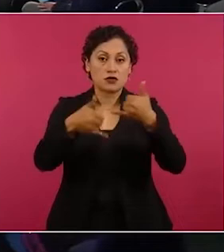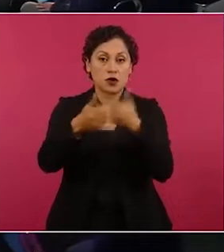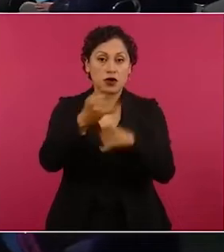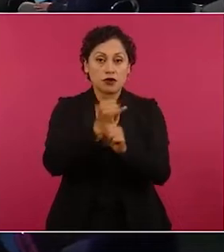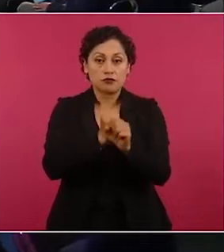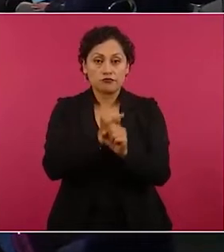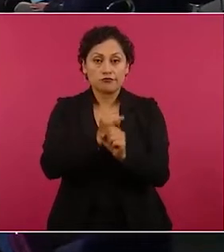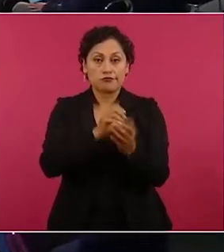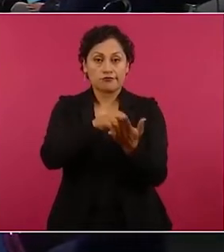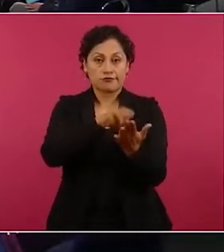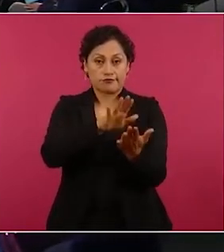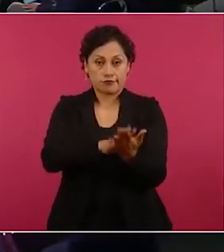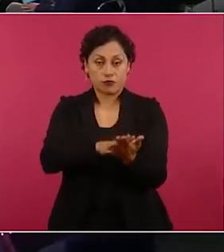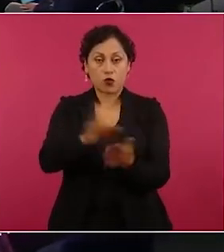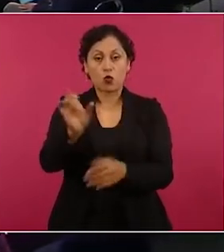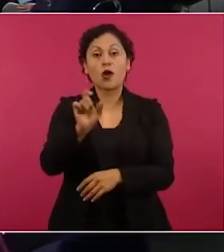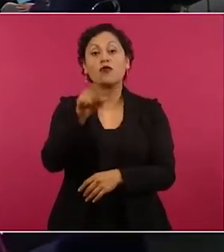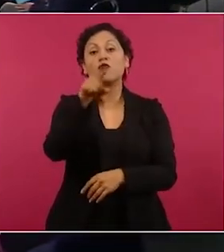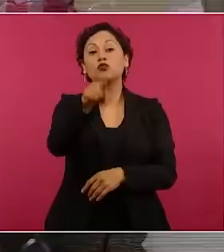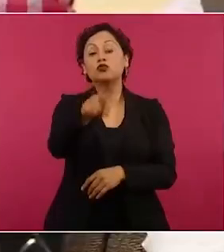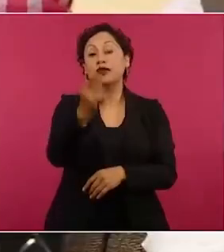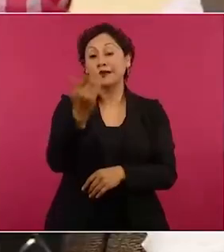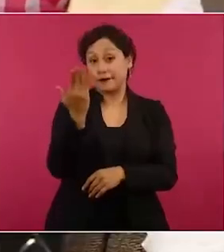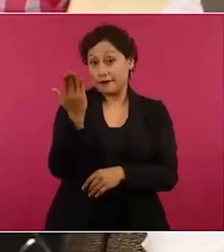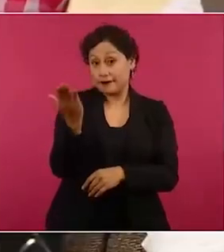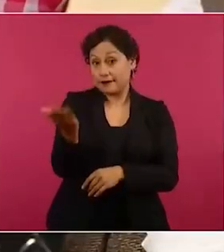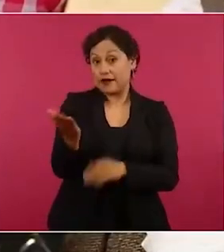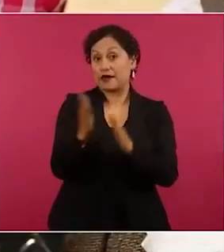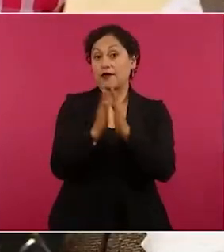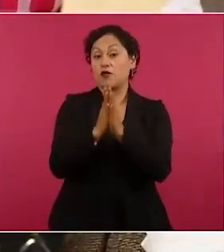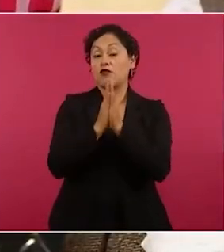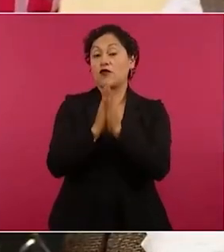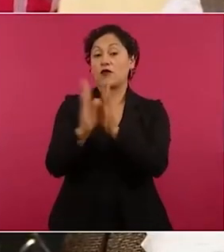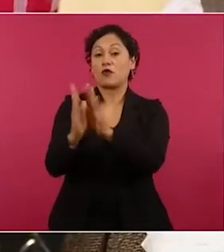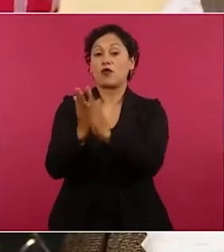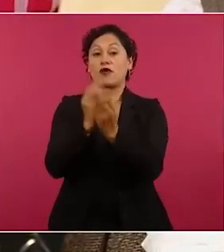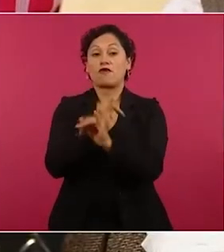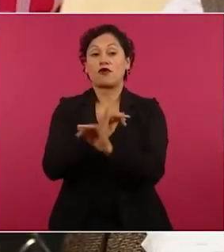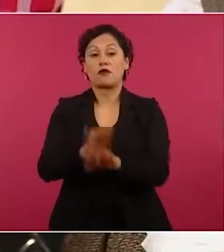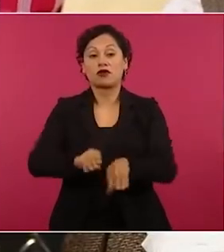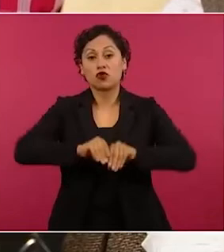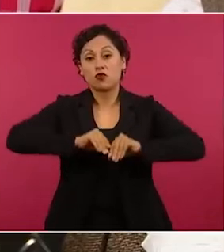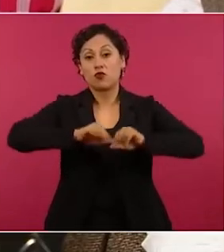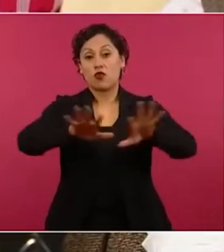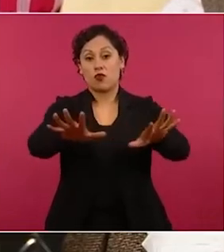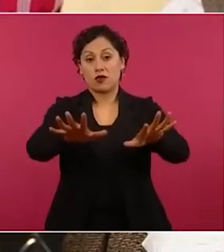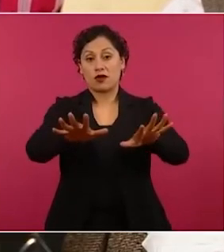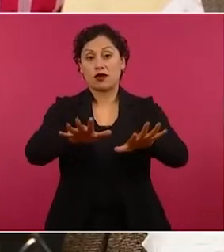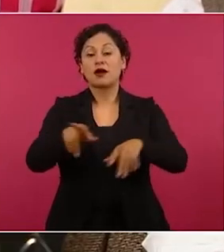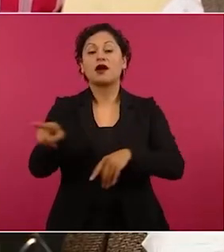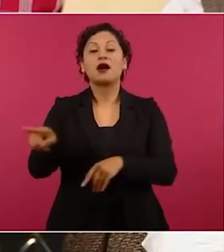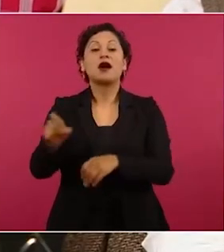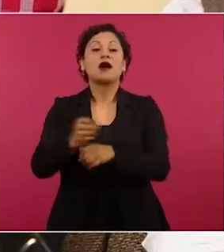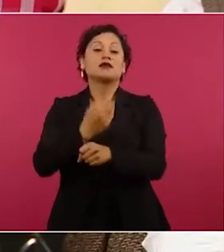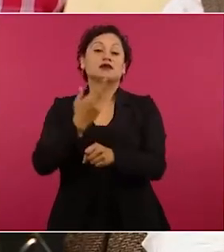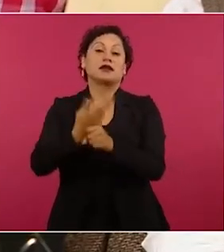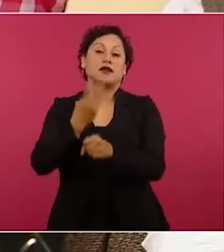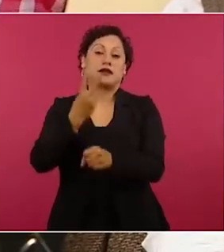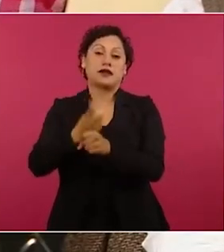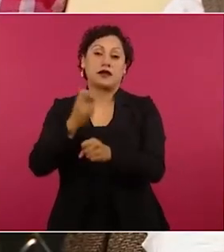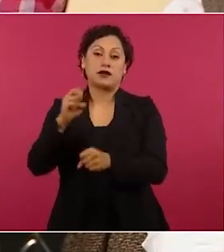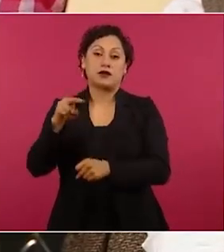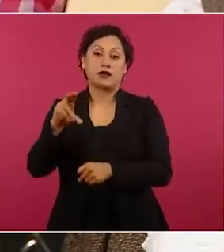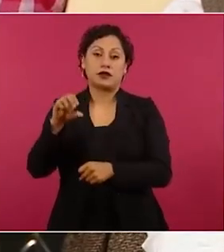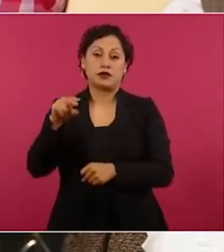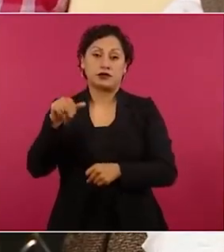que usted pide precisamente que se haga pues pública la información, aunque el subsecretario Alejandro Encinas reprocha que se